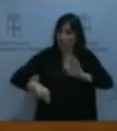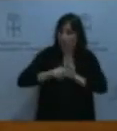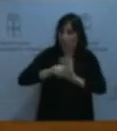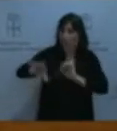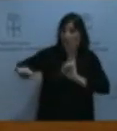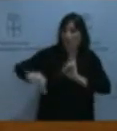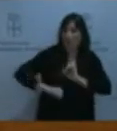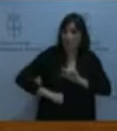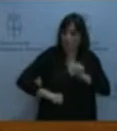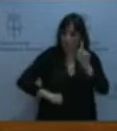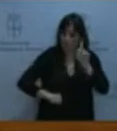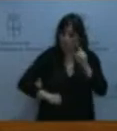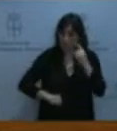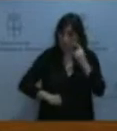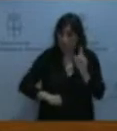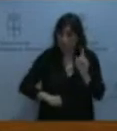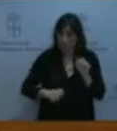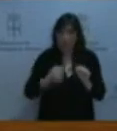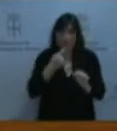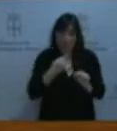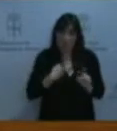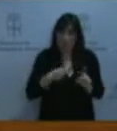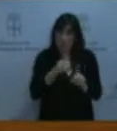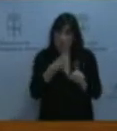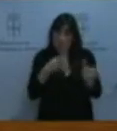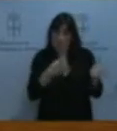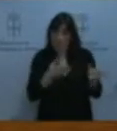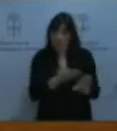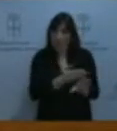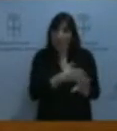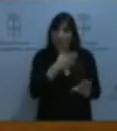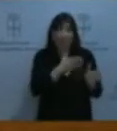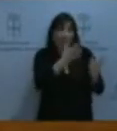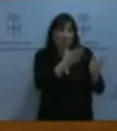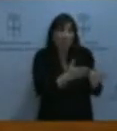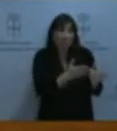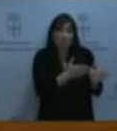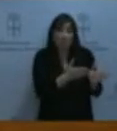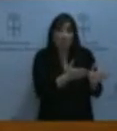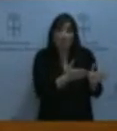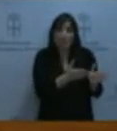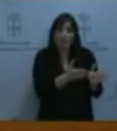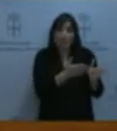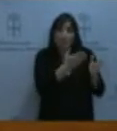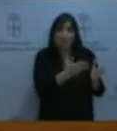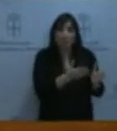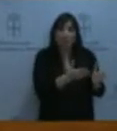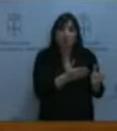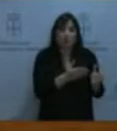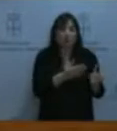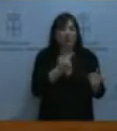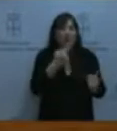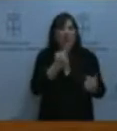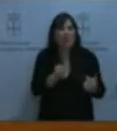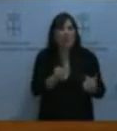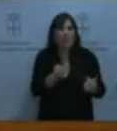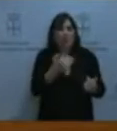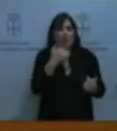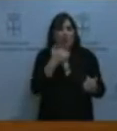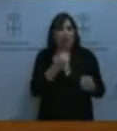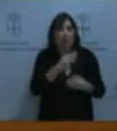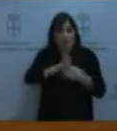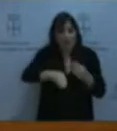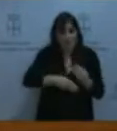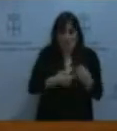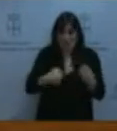ha dicho el foro, porque usted no ha hecho absolutamente ningún tipo de mención ni a la enmienda que hemos presentado. No sé si es que está en